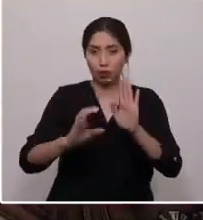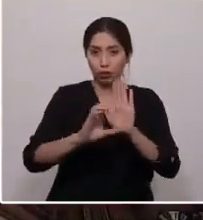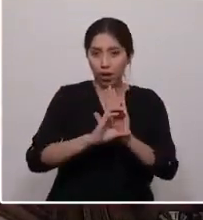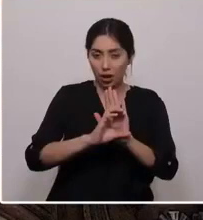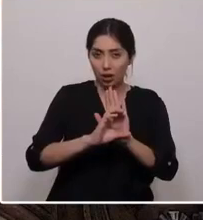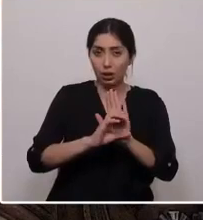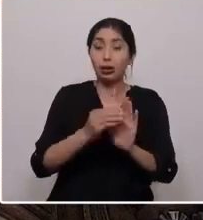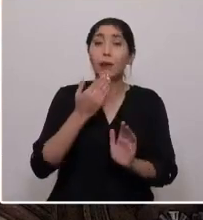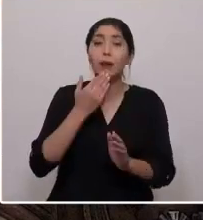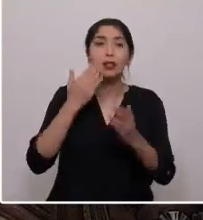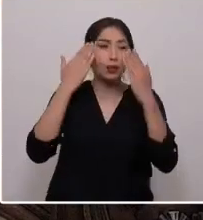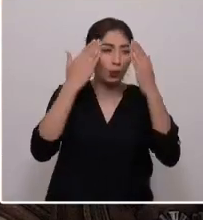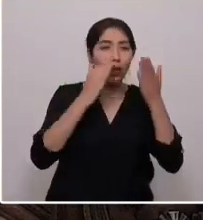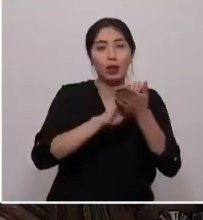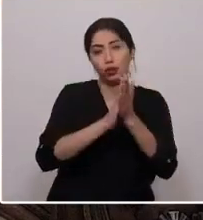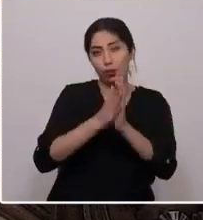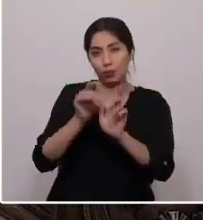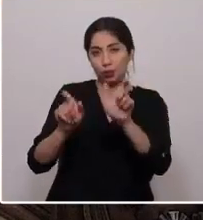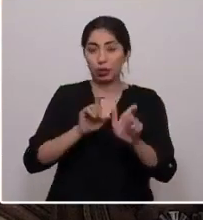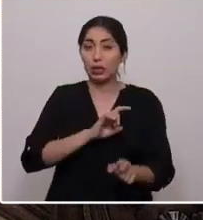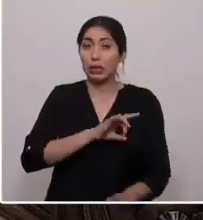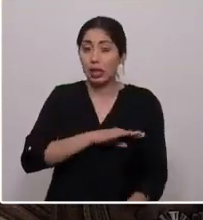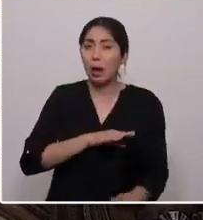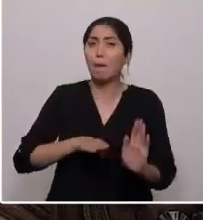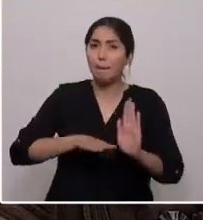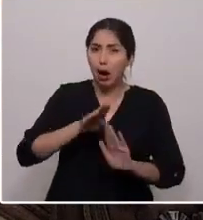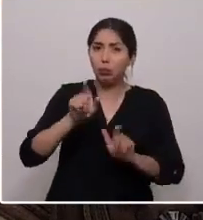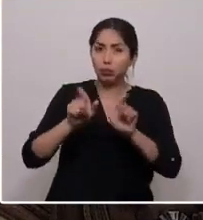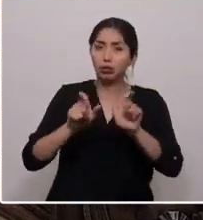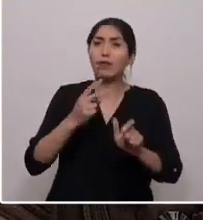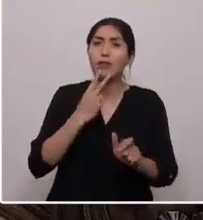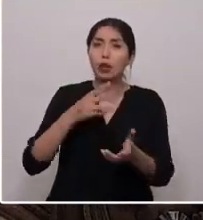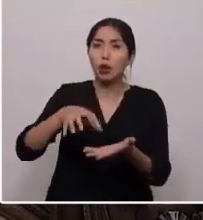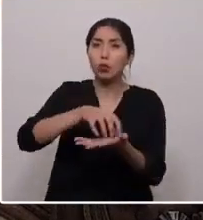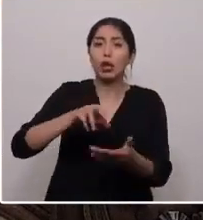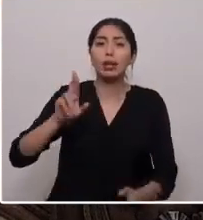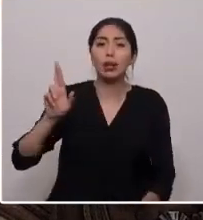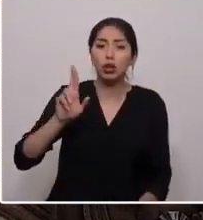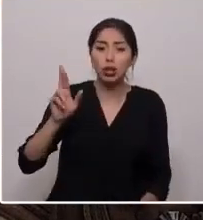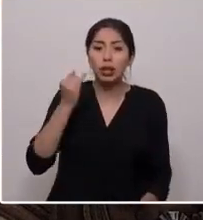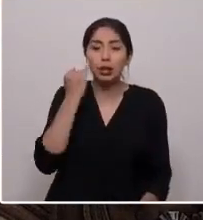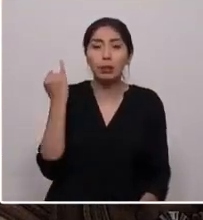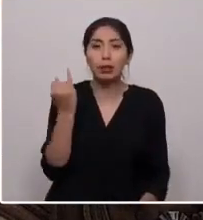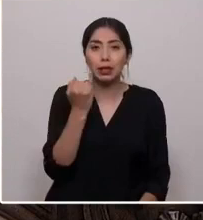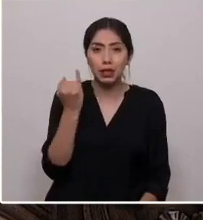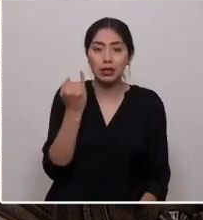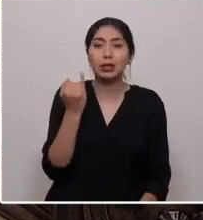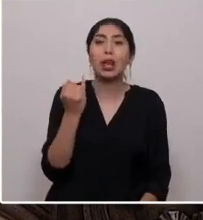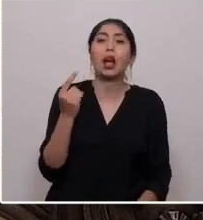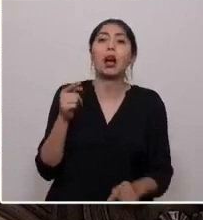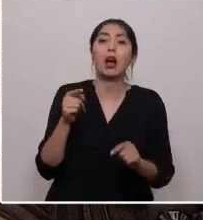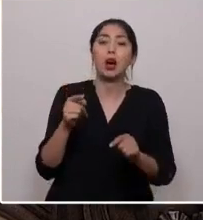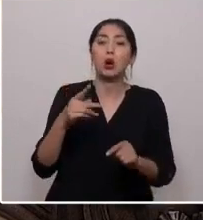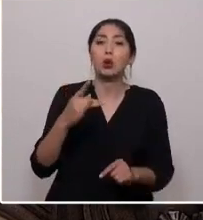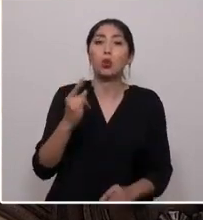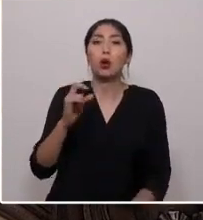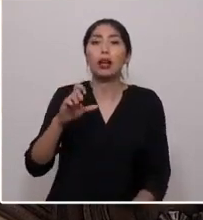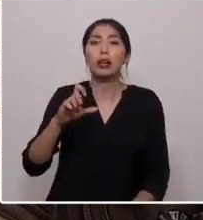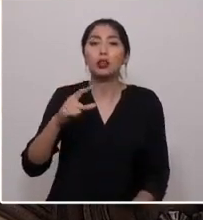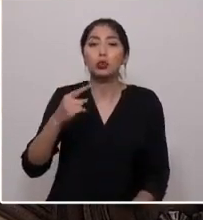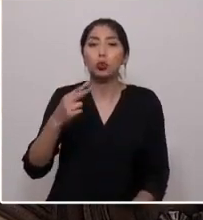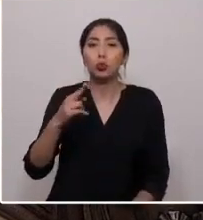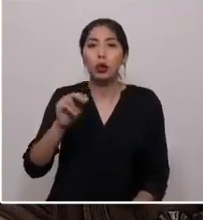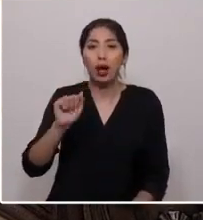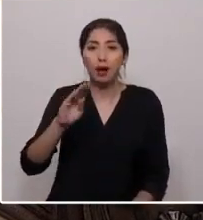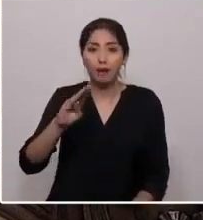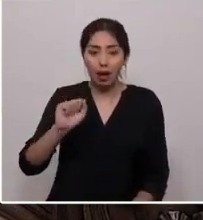chilenos, especialmente a quienes viven en las comunas de Recoleta, Independencia, Huachulada, Conchalí, Quinta Normal, Cerro Navia, Renca y Loprado.